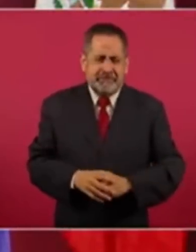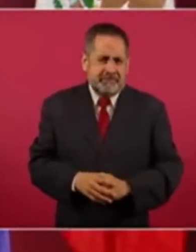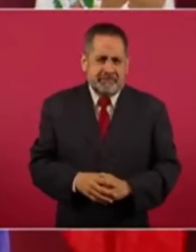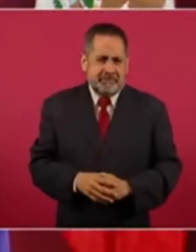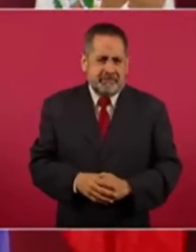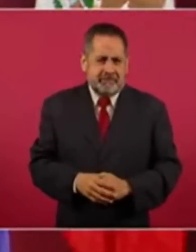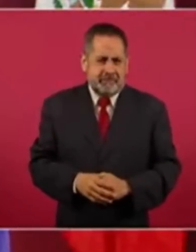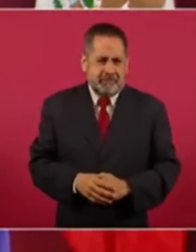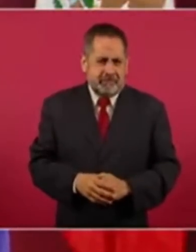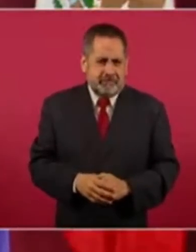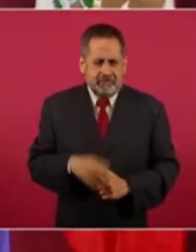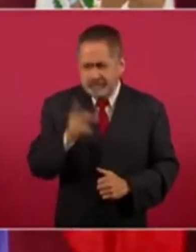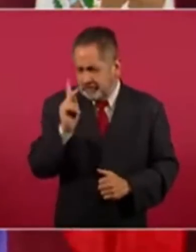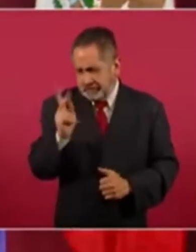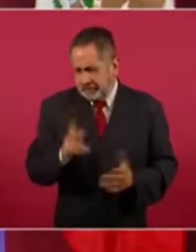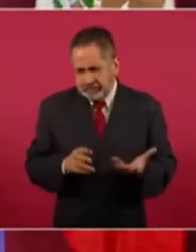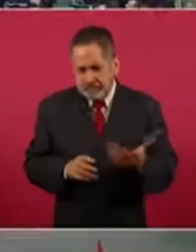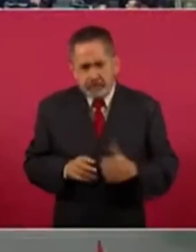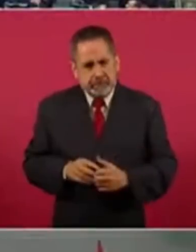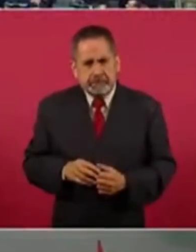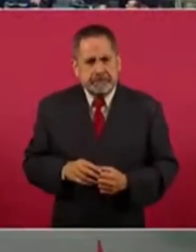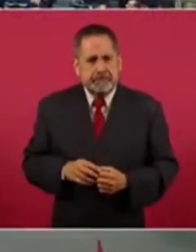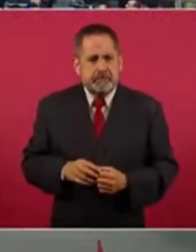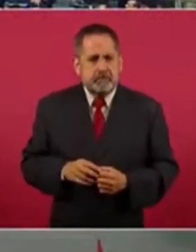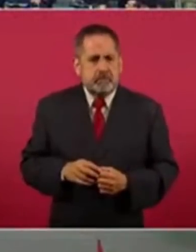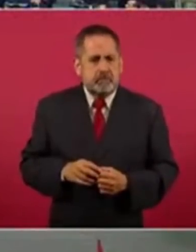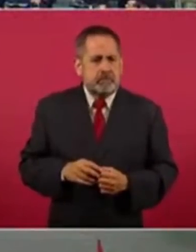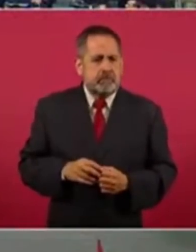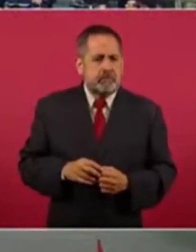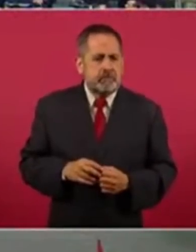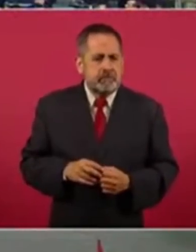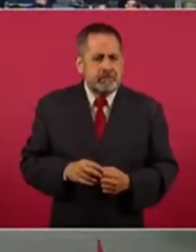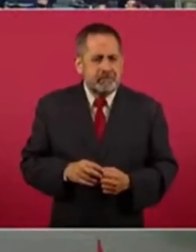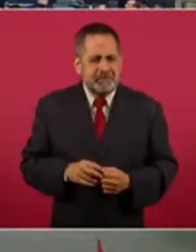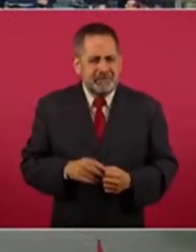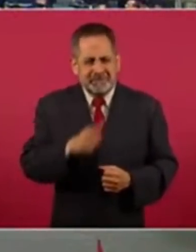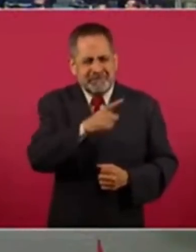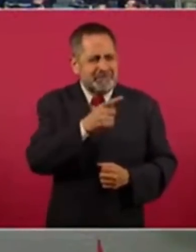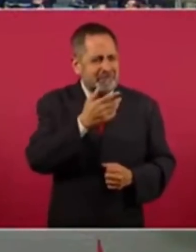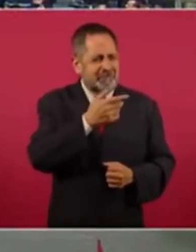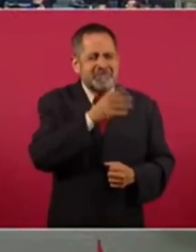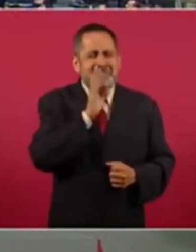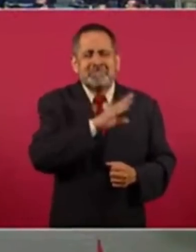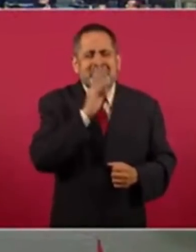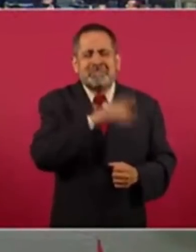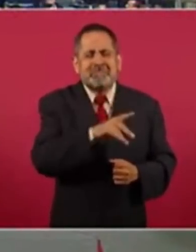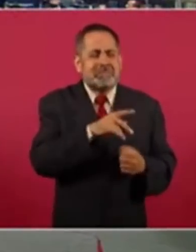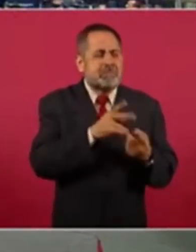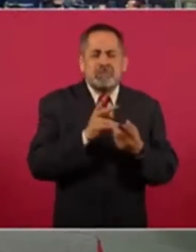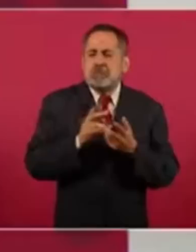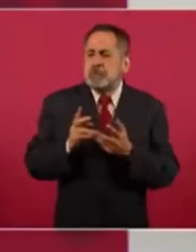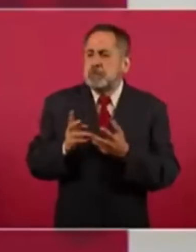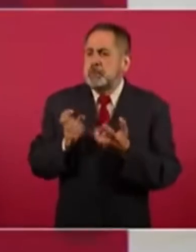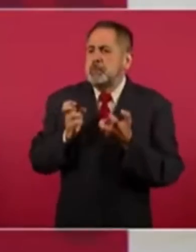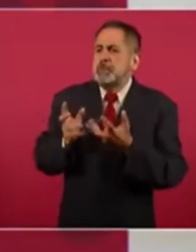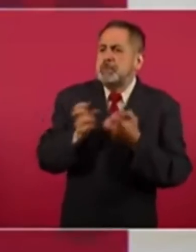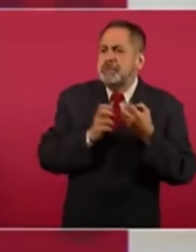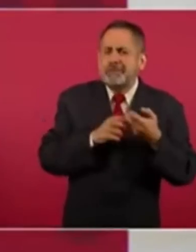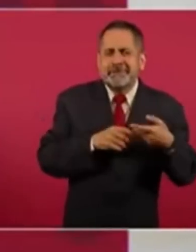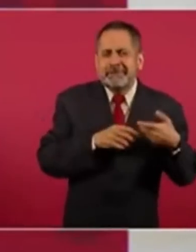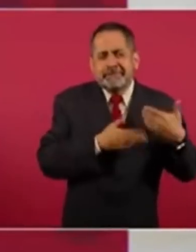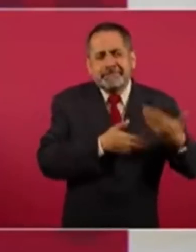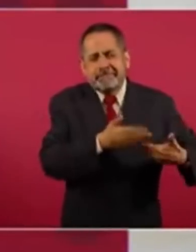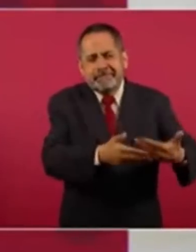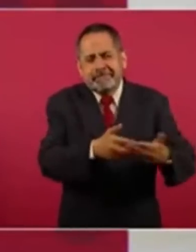todas estas rémoras que venimos